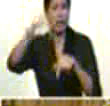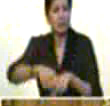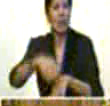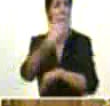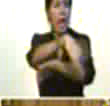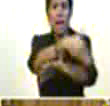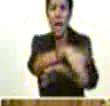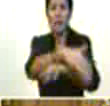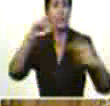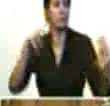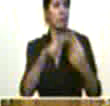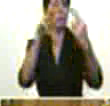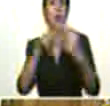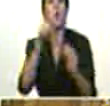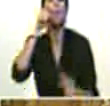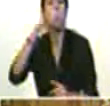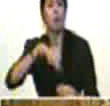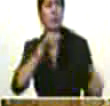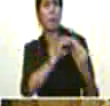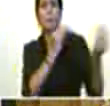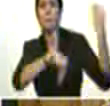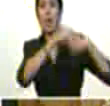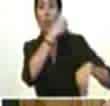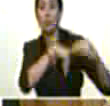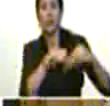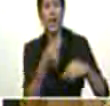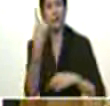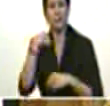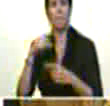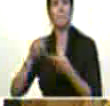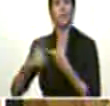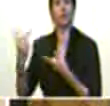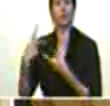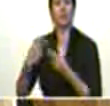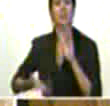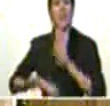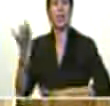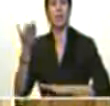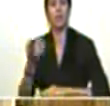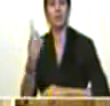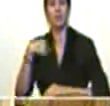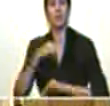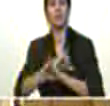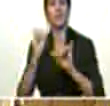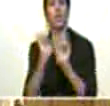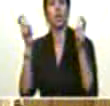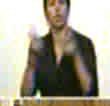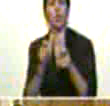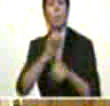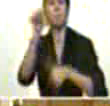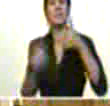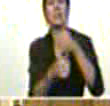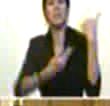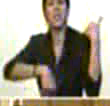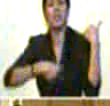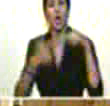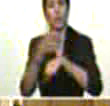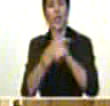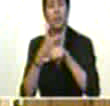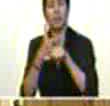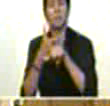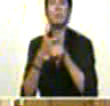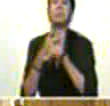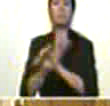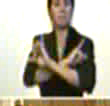ayer Sili y yo salimos como a las 10 de la noche ¿no Sili? Fue una reunión con el consejo de vicepresidentes de gobierno y bueno uno